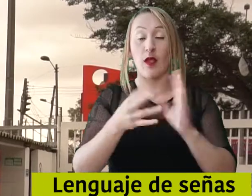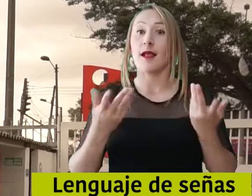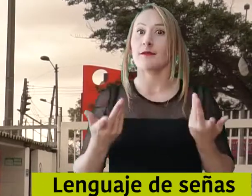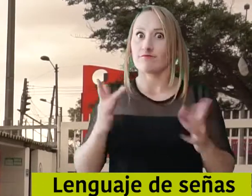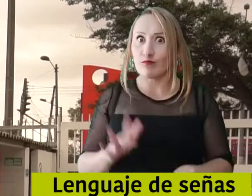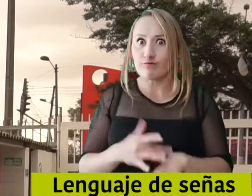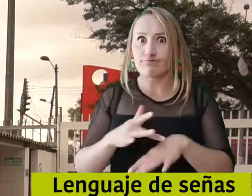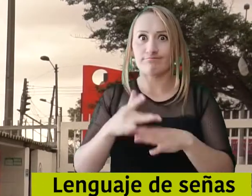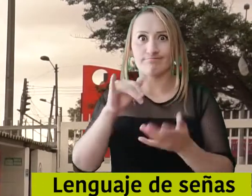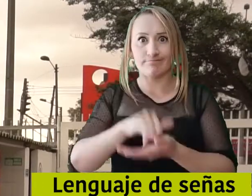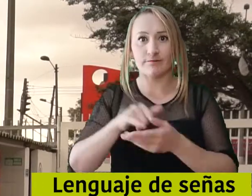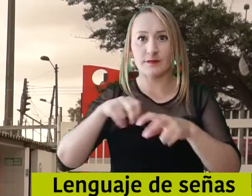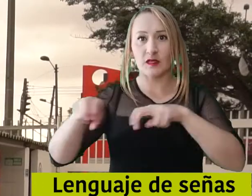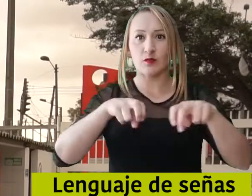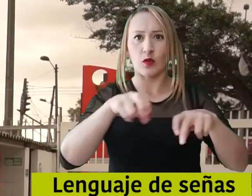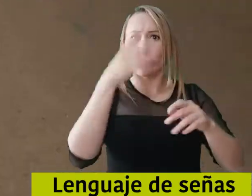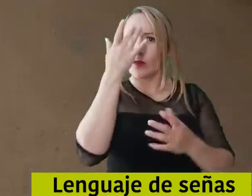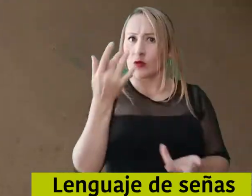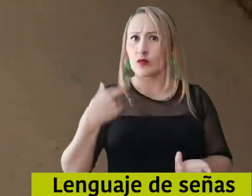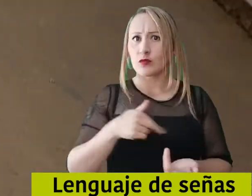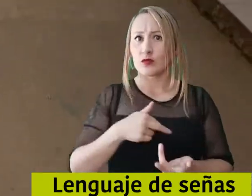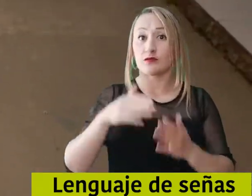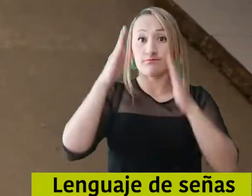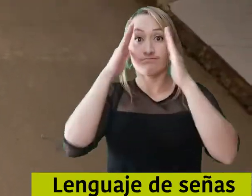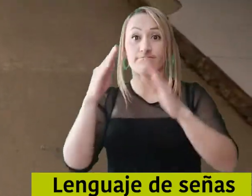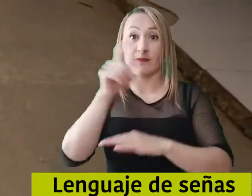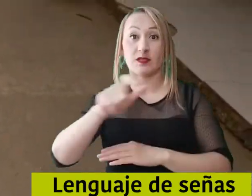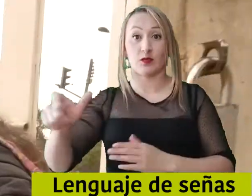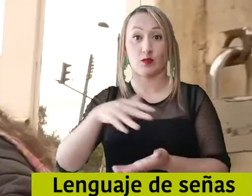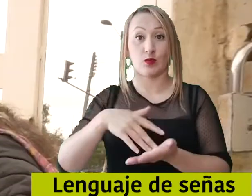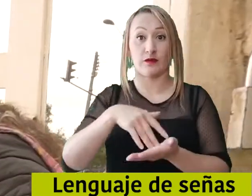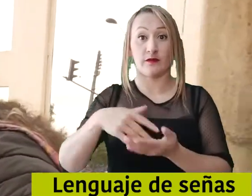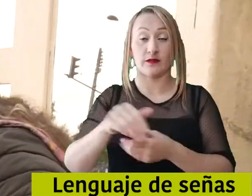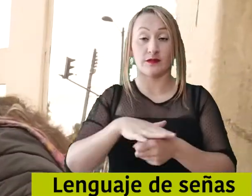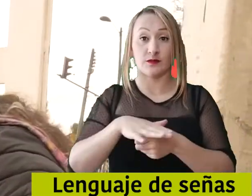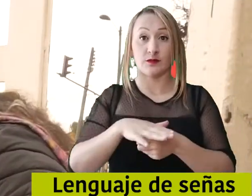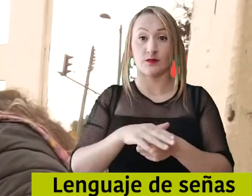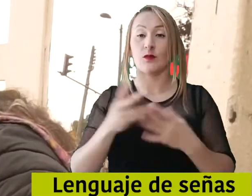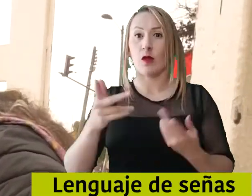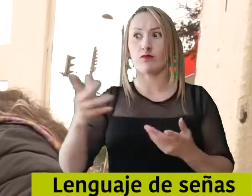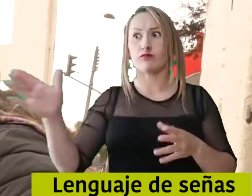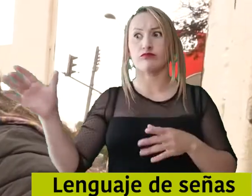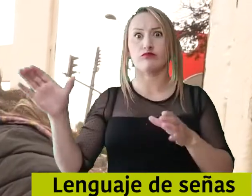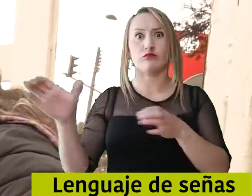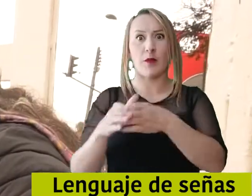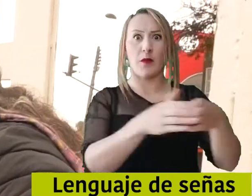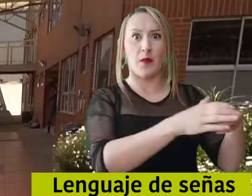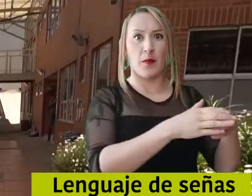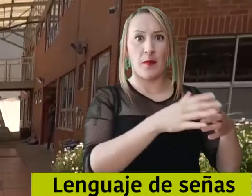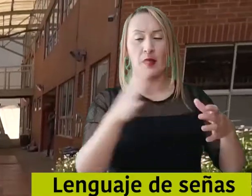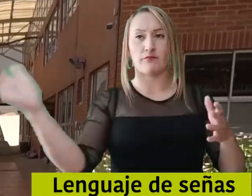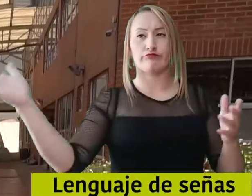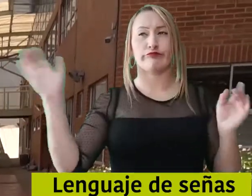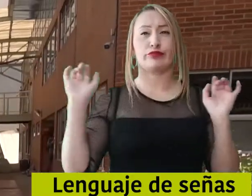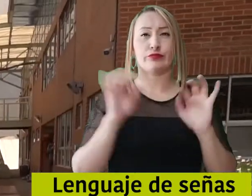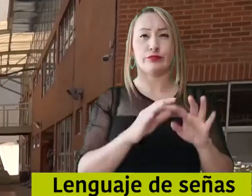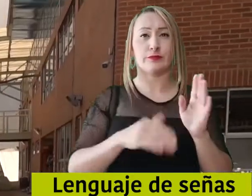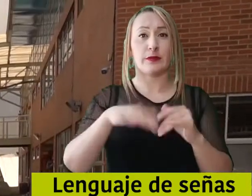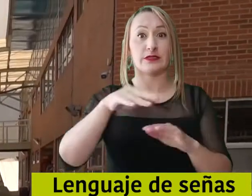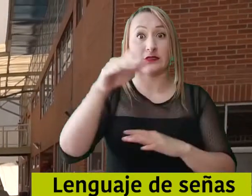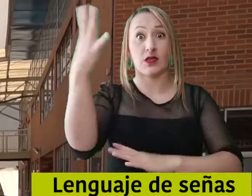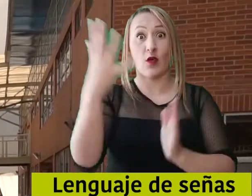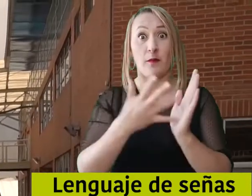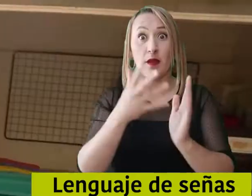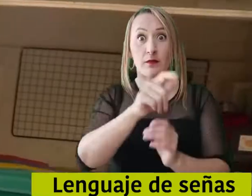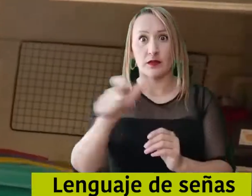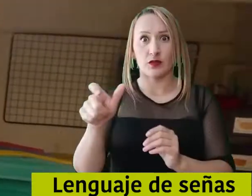atendemos a personas en condición de vulnerabilidad. A nuestras unidades operativas llegan más de 5.000 personas. El hecho de que puedan acceder a nuestras unidades